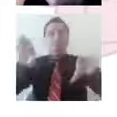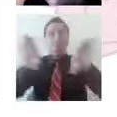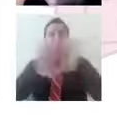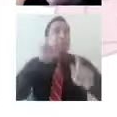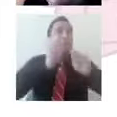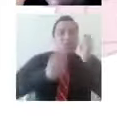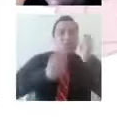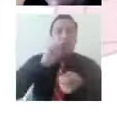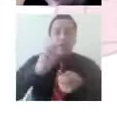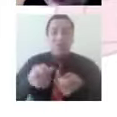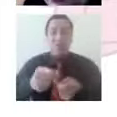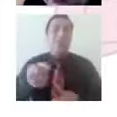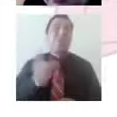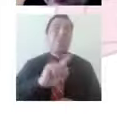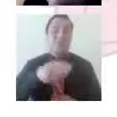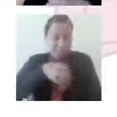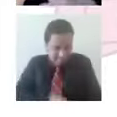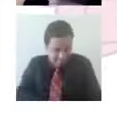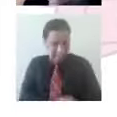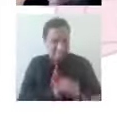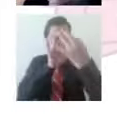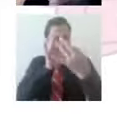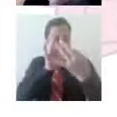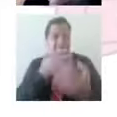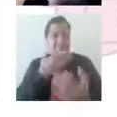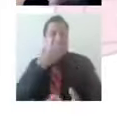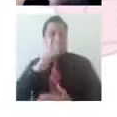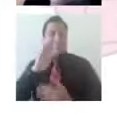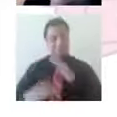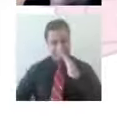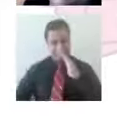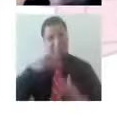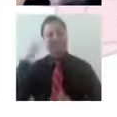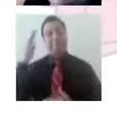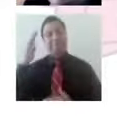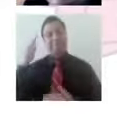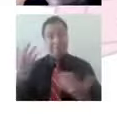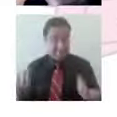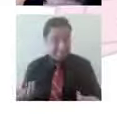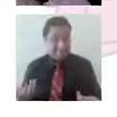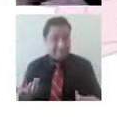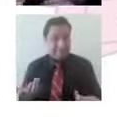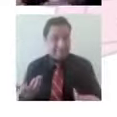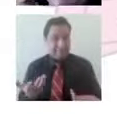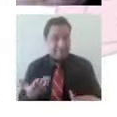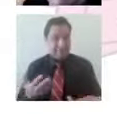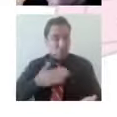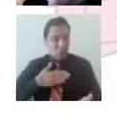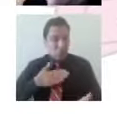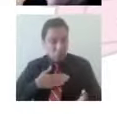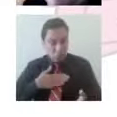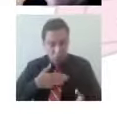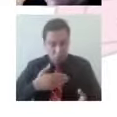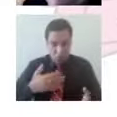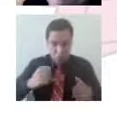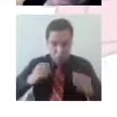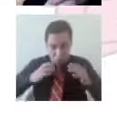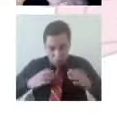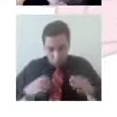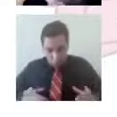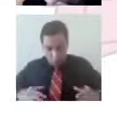de poder resolver las situaciones. Esto tiene que ver con algunas situaciones de recursos personales que vamos diseñando y vamos aprendiendo.